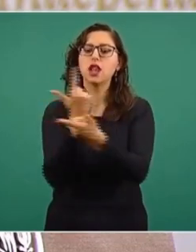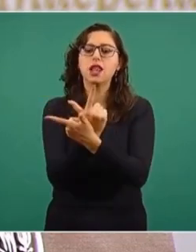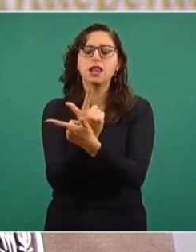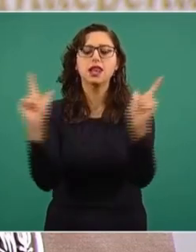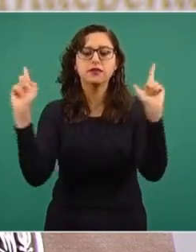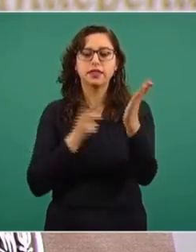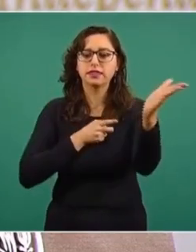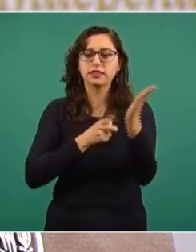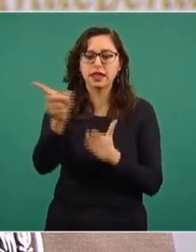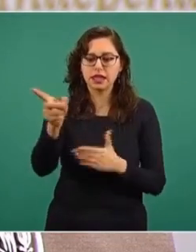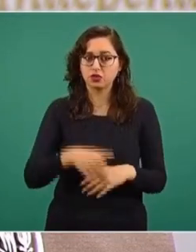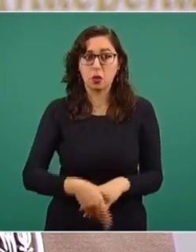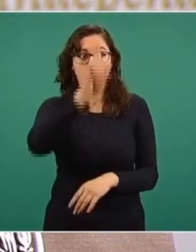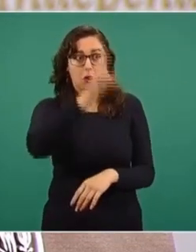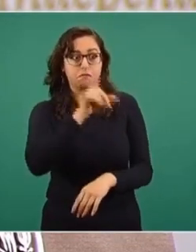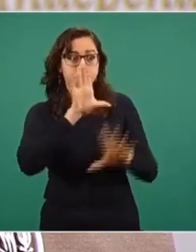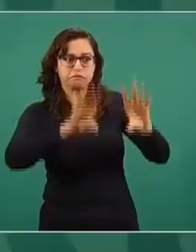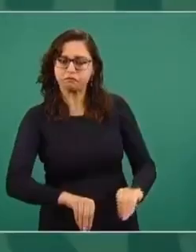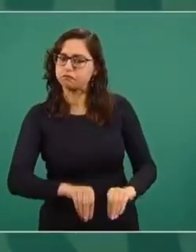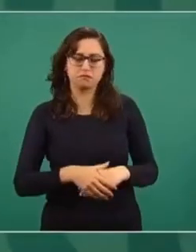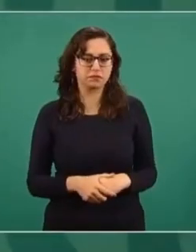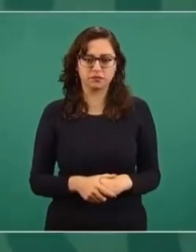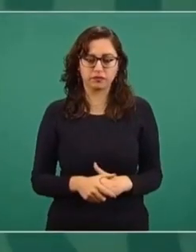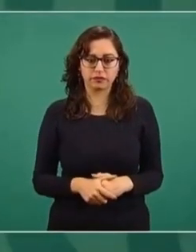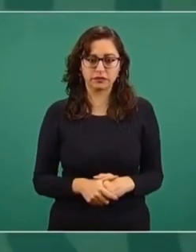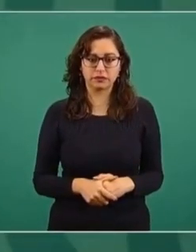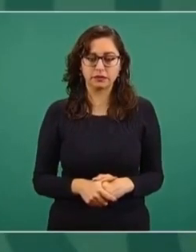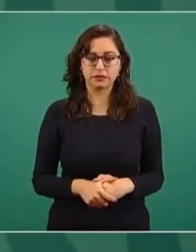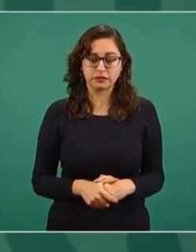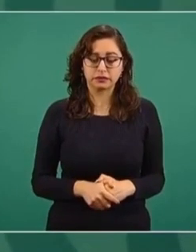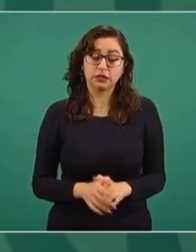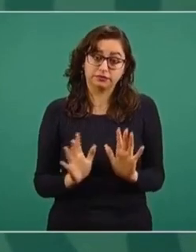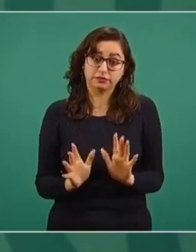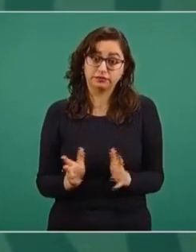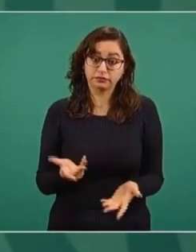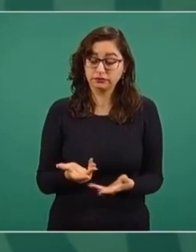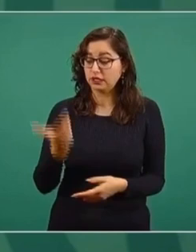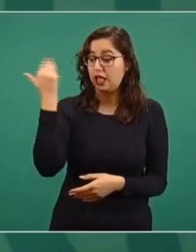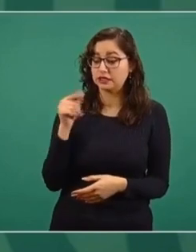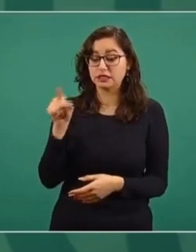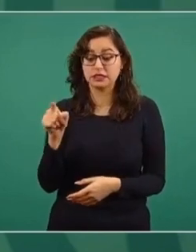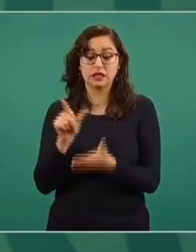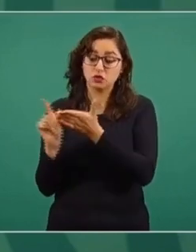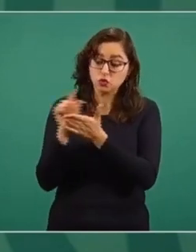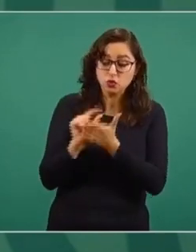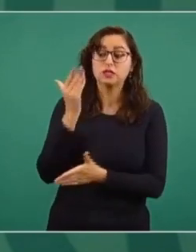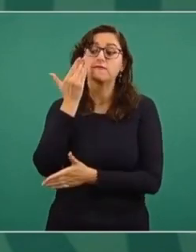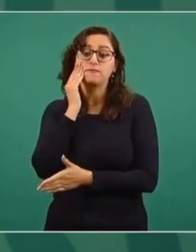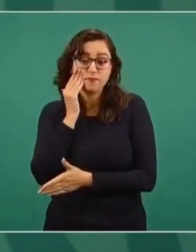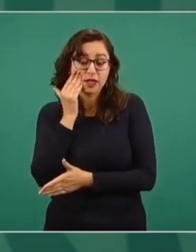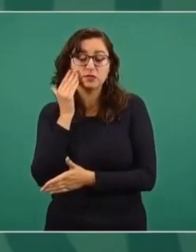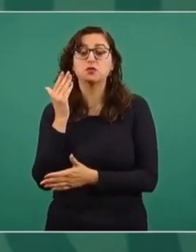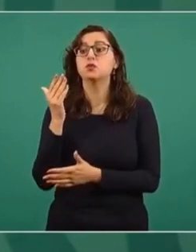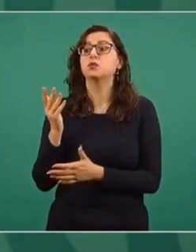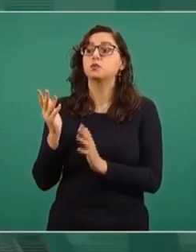Ya me pronuncié por lo que hicieron las plataformas de Twitter y de Facebook